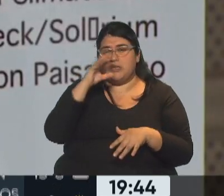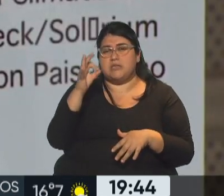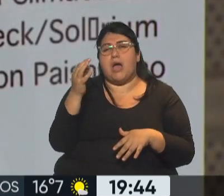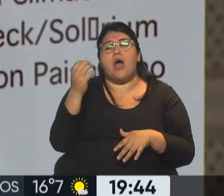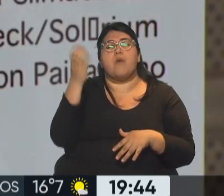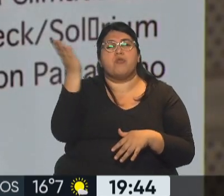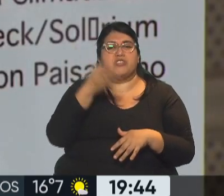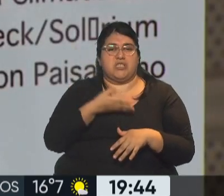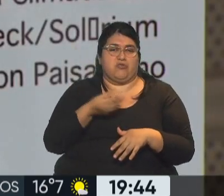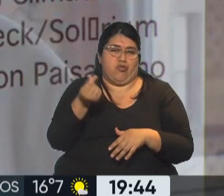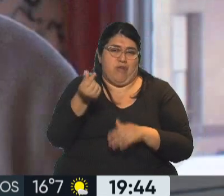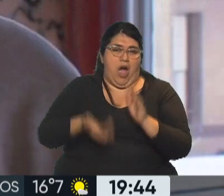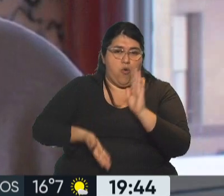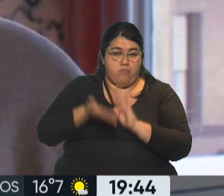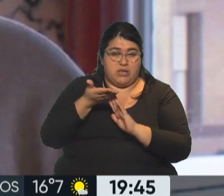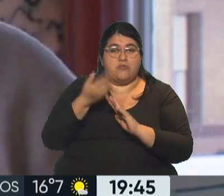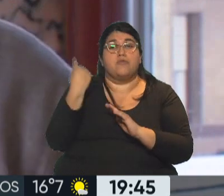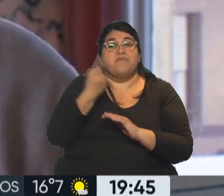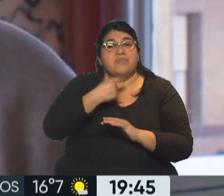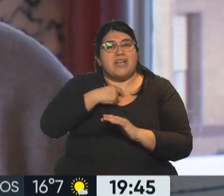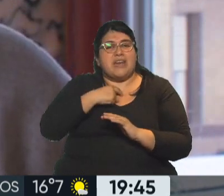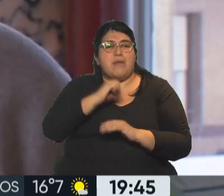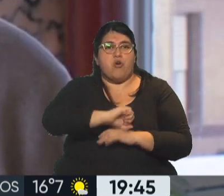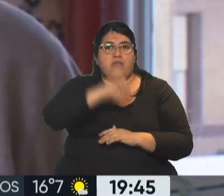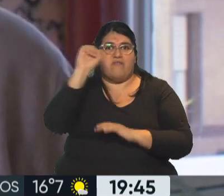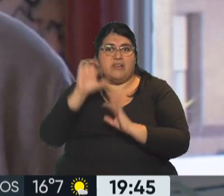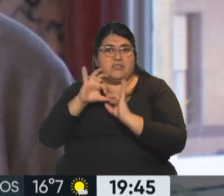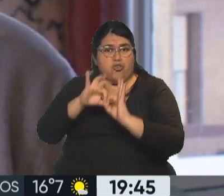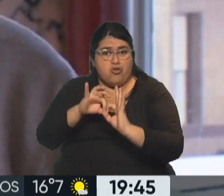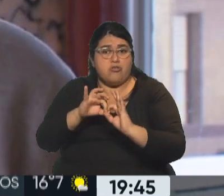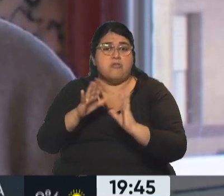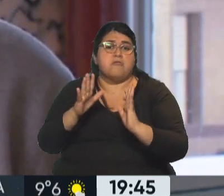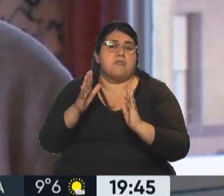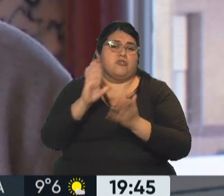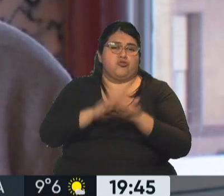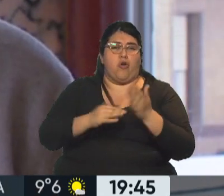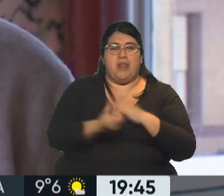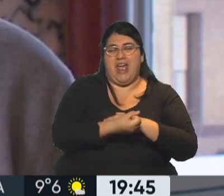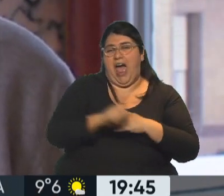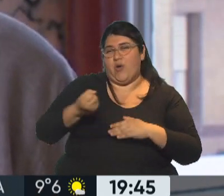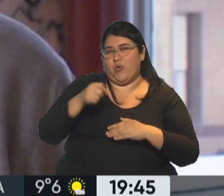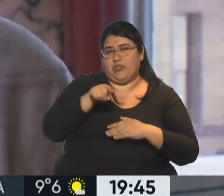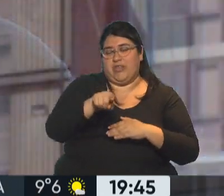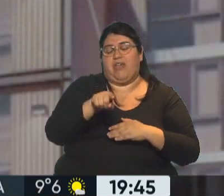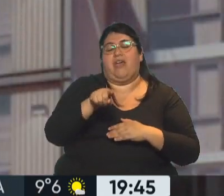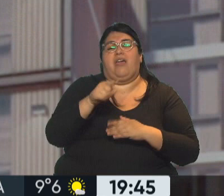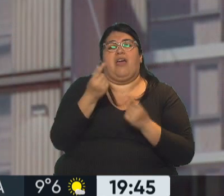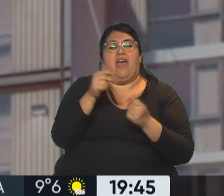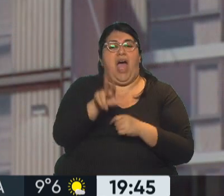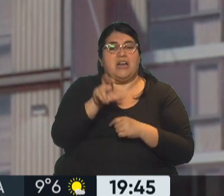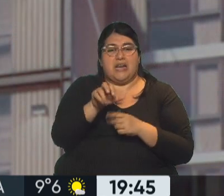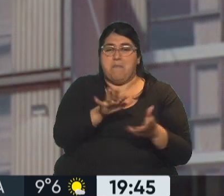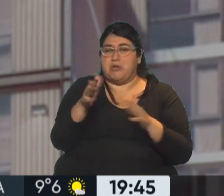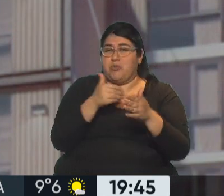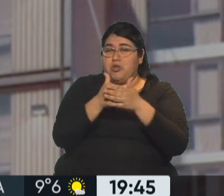aumento. Quisimos ir en línea con lo que es la inflación, el ICL, el índice de ajuste de alquileres, que marcaba más o menos un 70%,